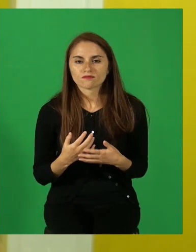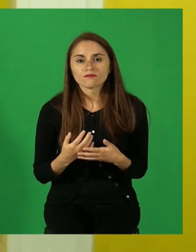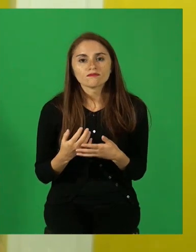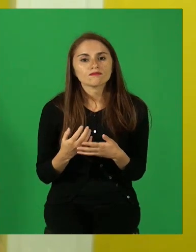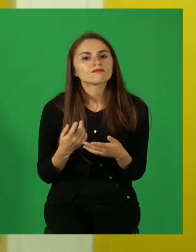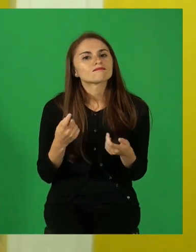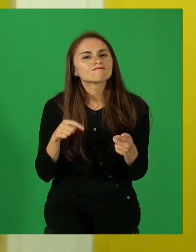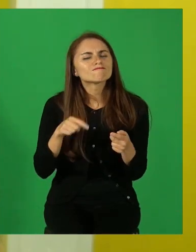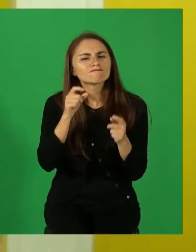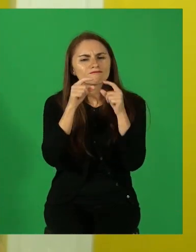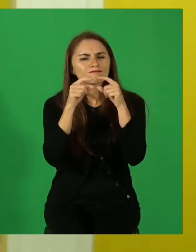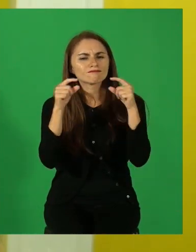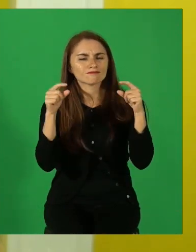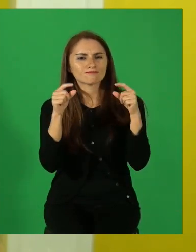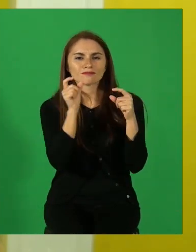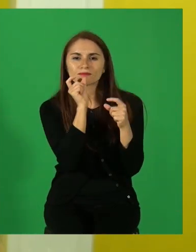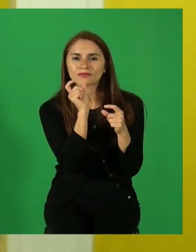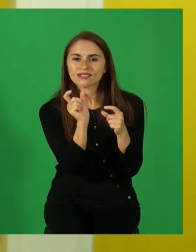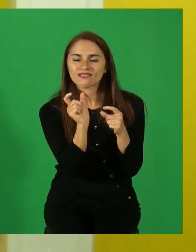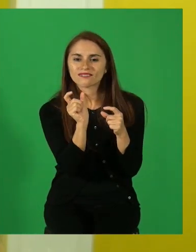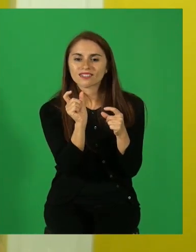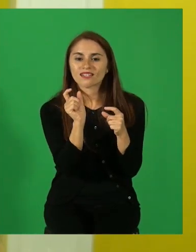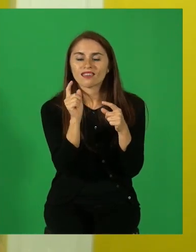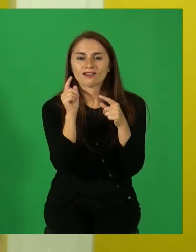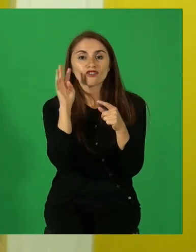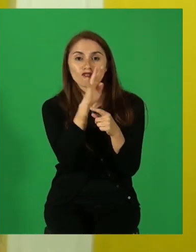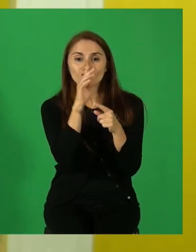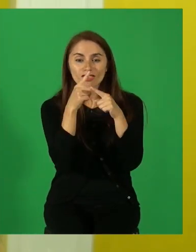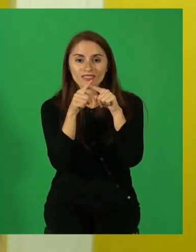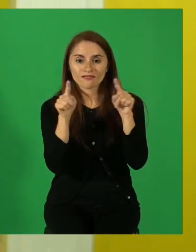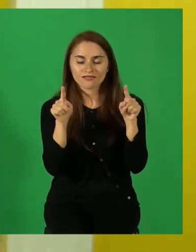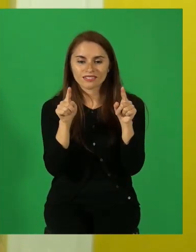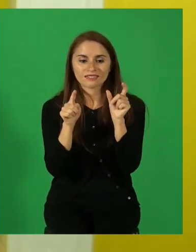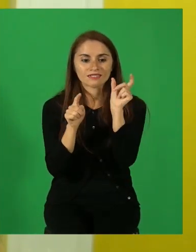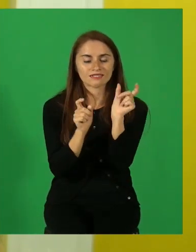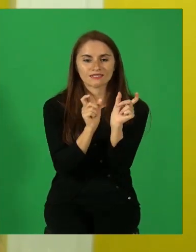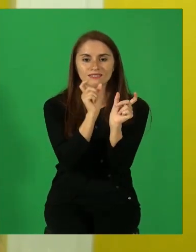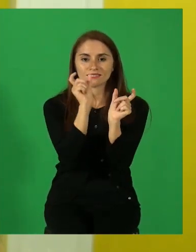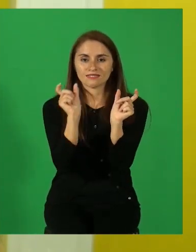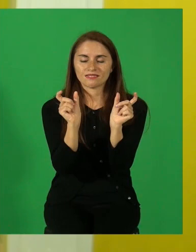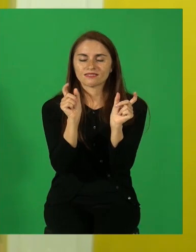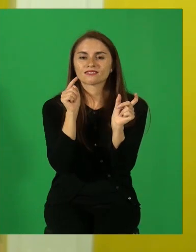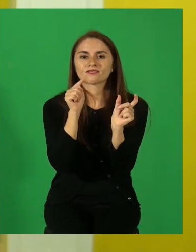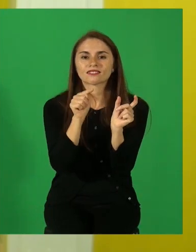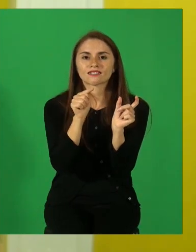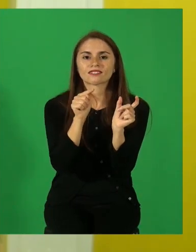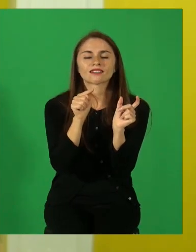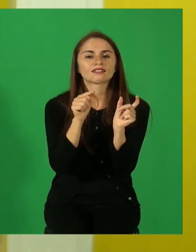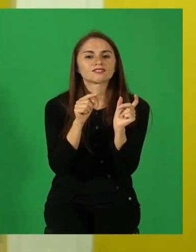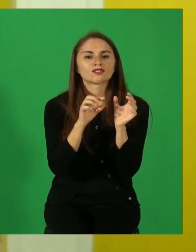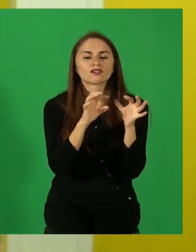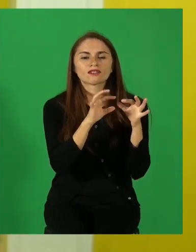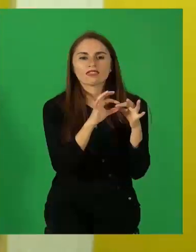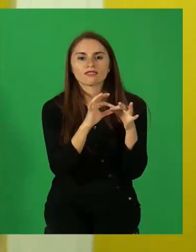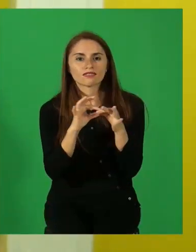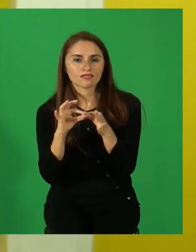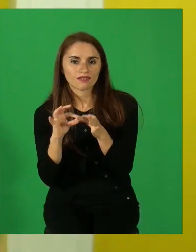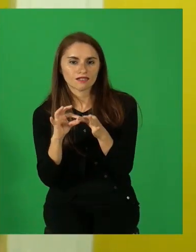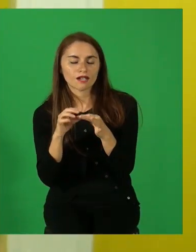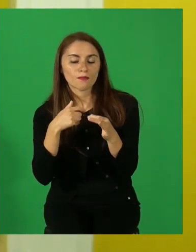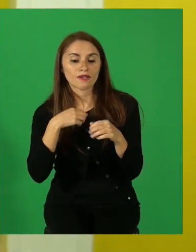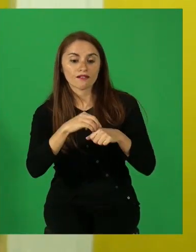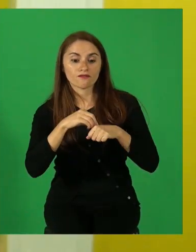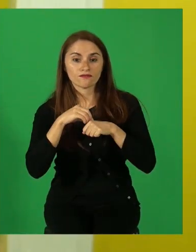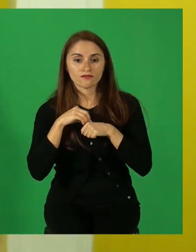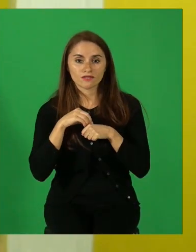palabras que ustedes ven destacadas en un color distinto son los indicadores del texto, son los indicadores que me